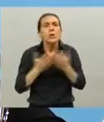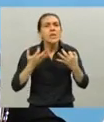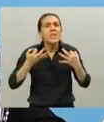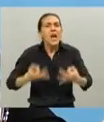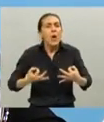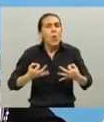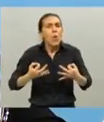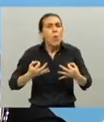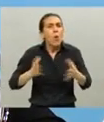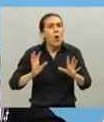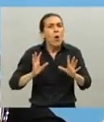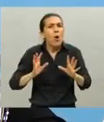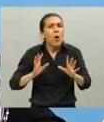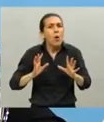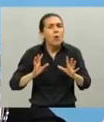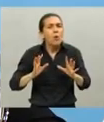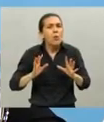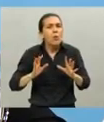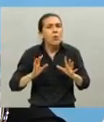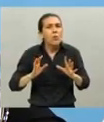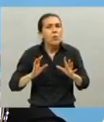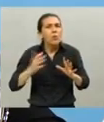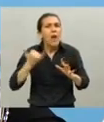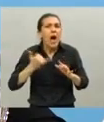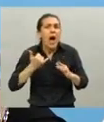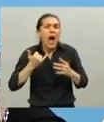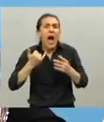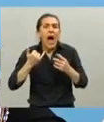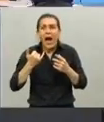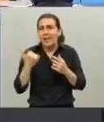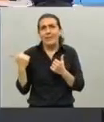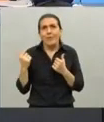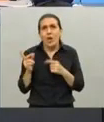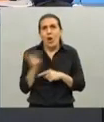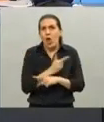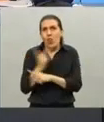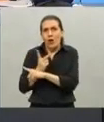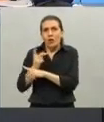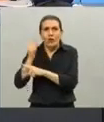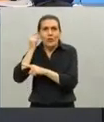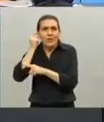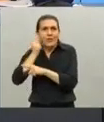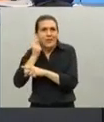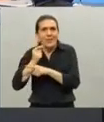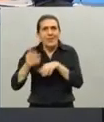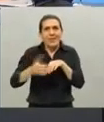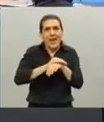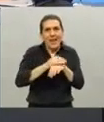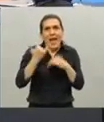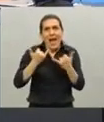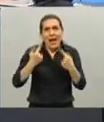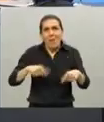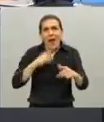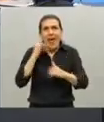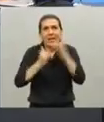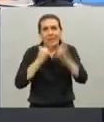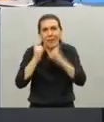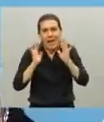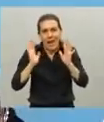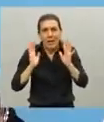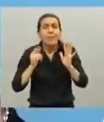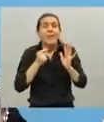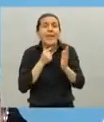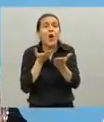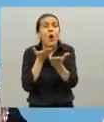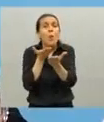Seguramente tienen cosas para explicar Axel y Horacio. Solo quiero